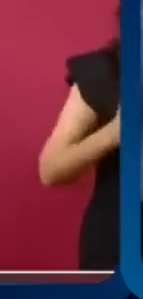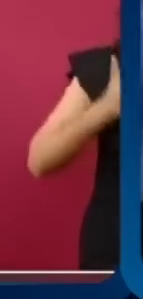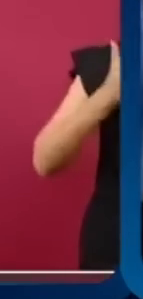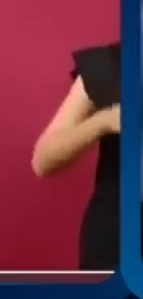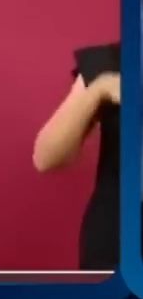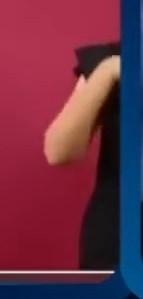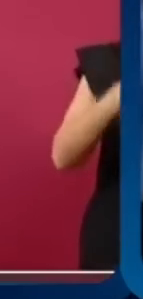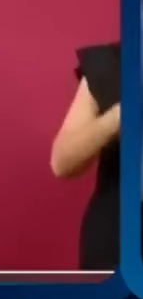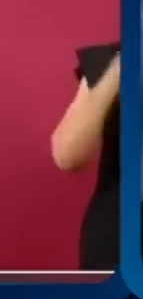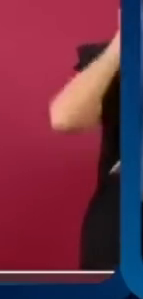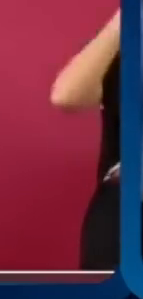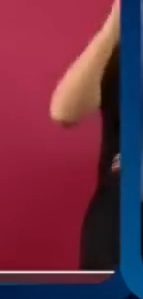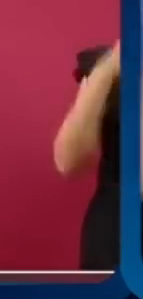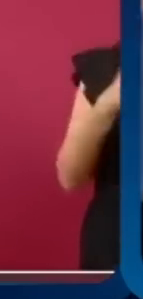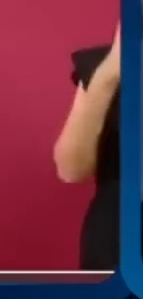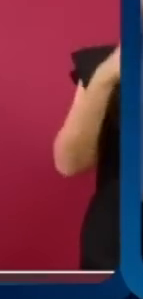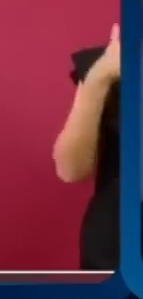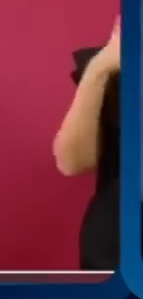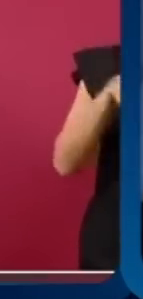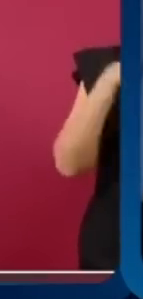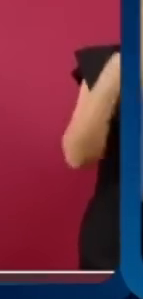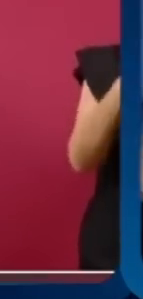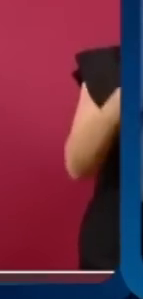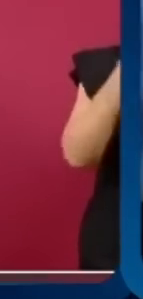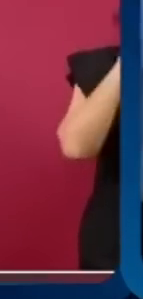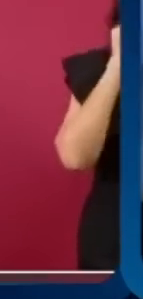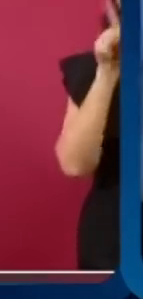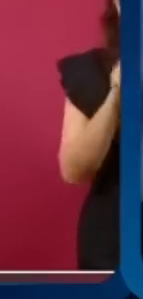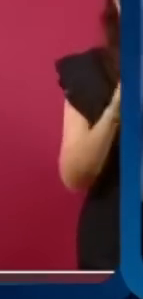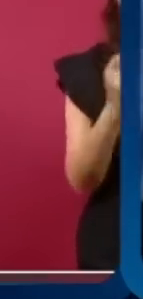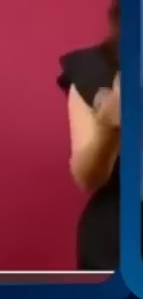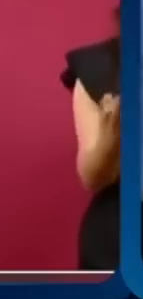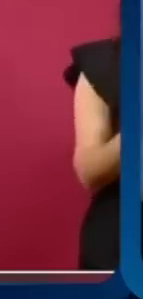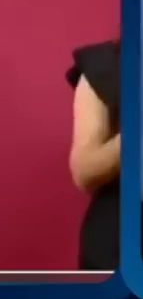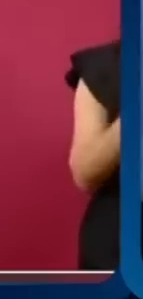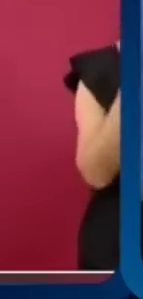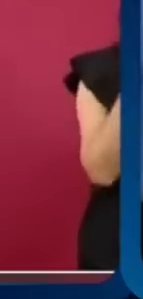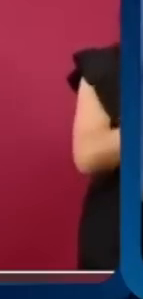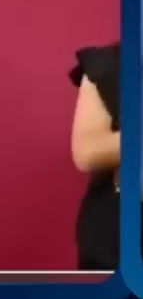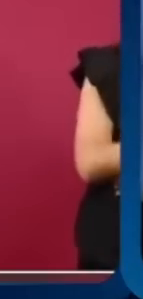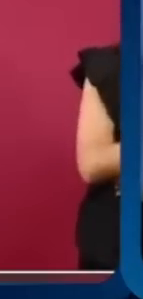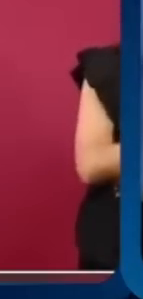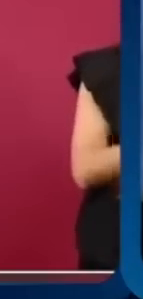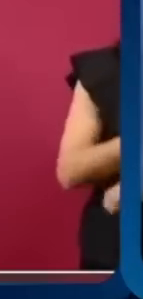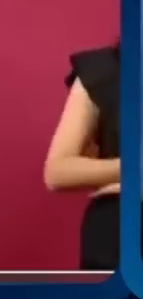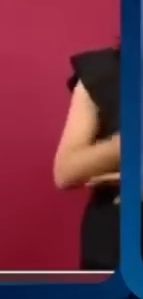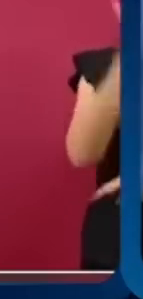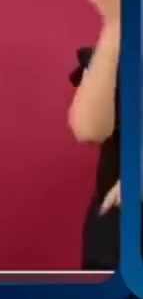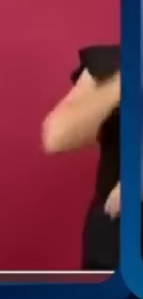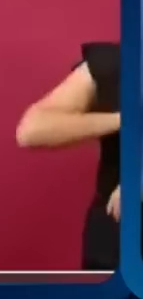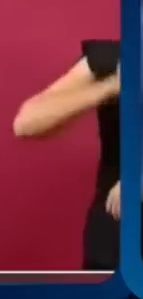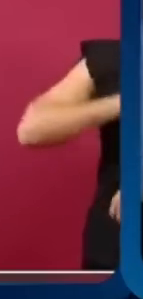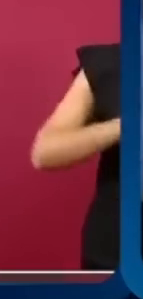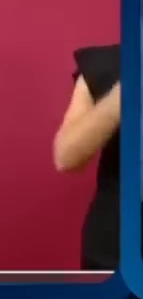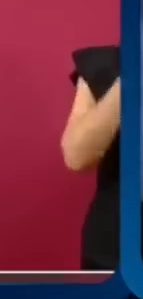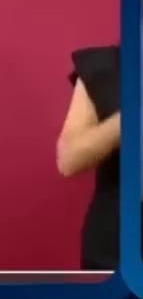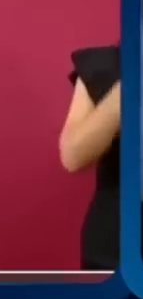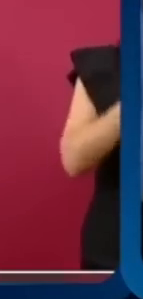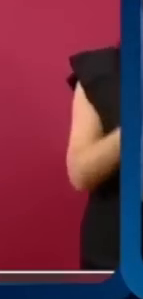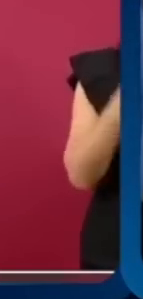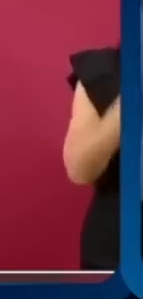aérea que se creó cuando la Segunda Guerra Mundial, ya se los expliqué.